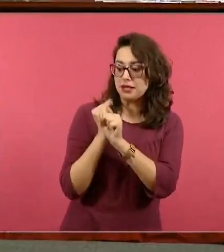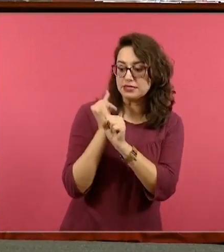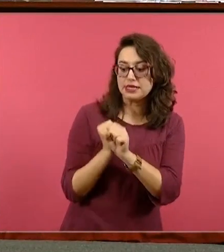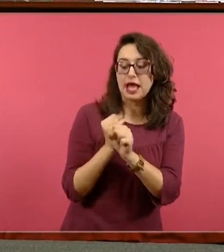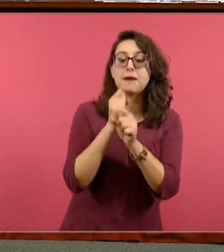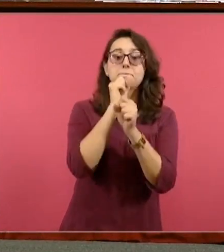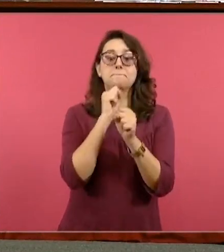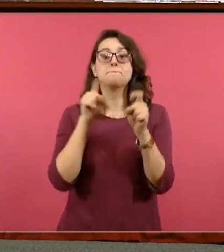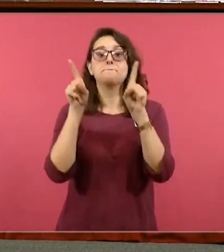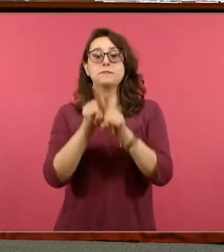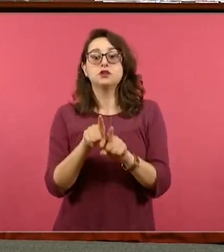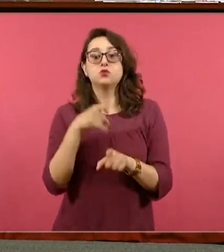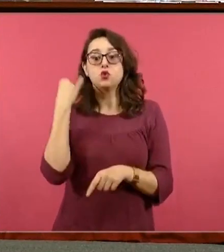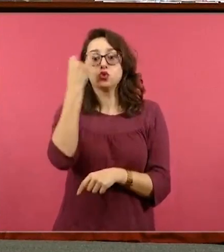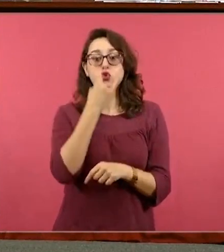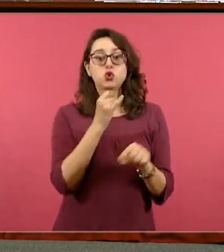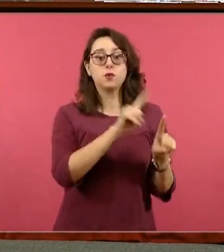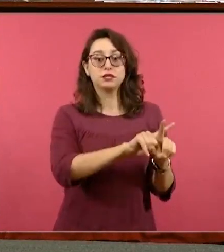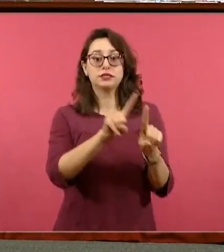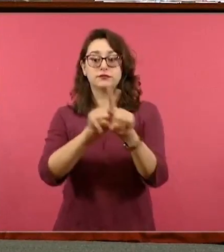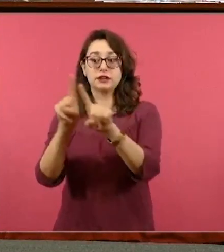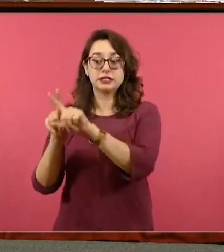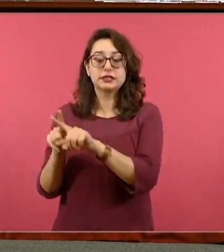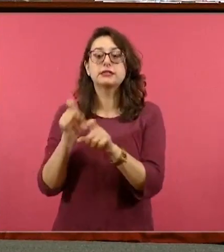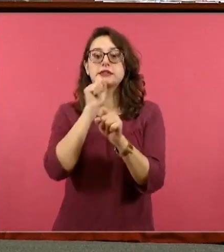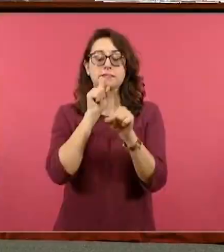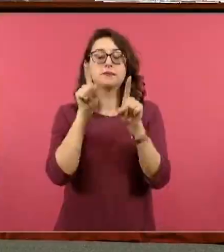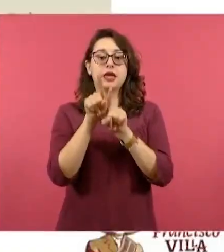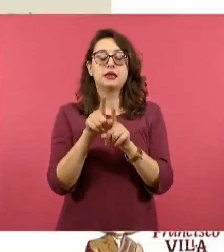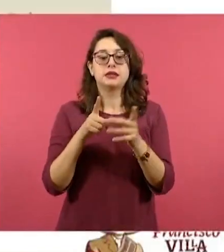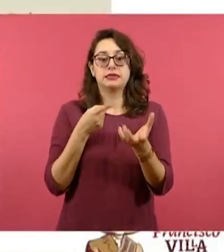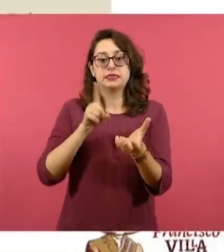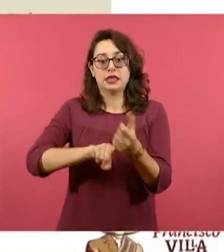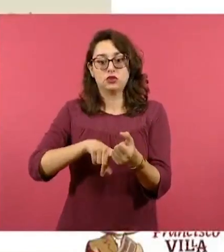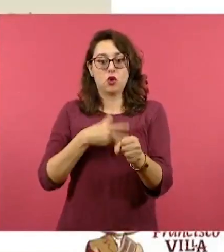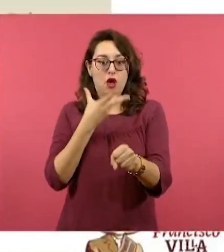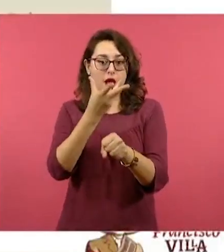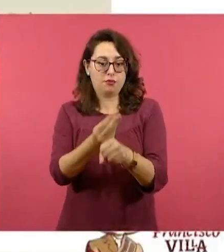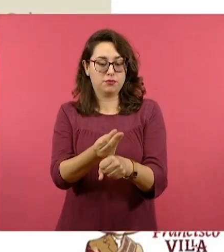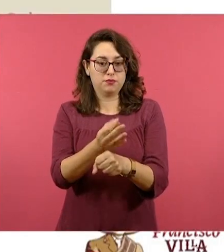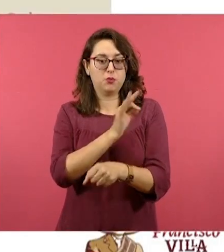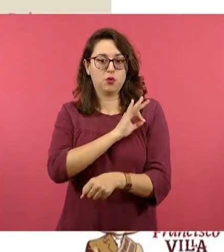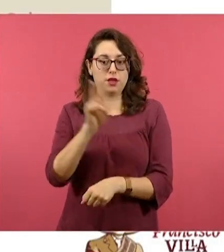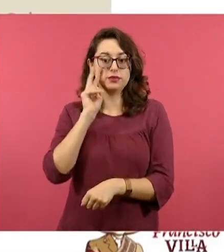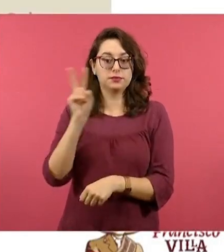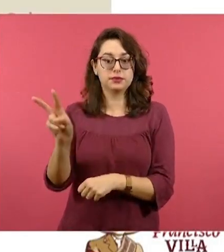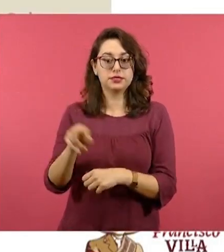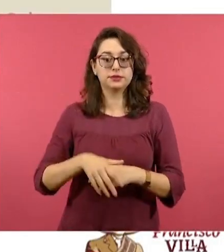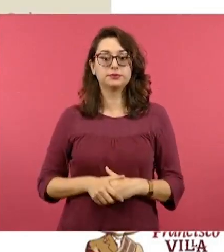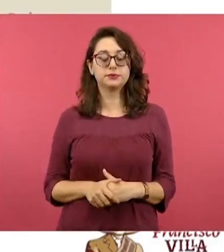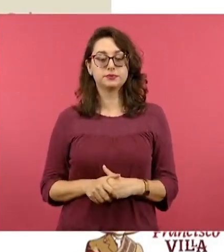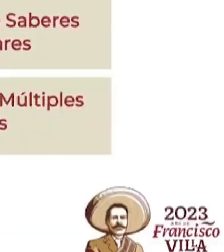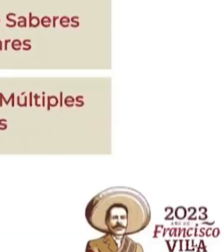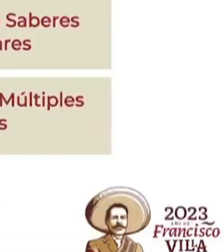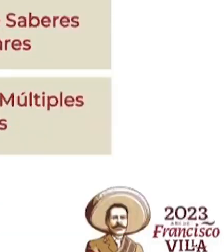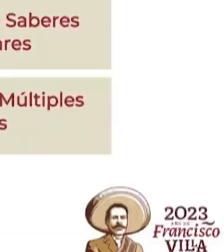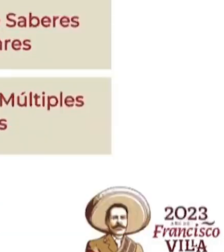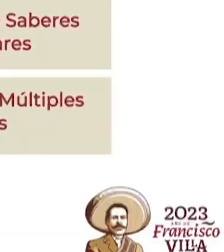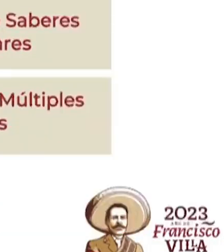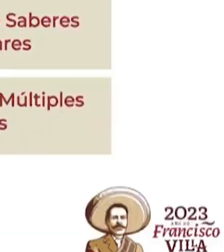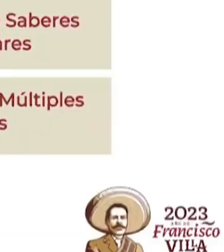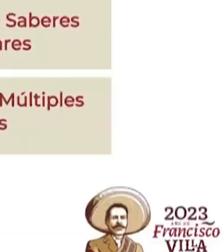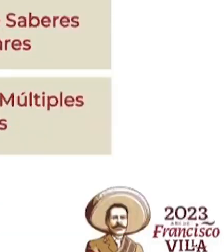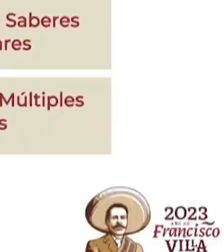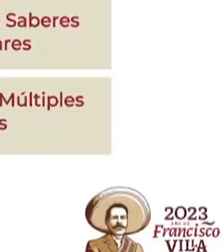que es un material también complementario. Finalmente, ya con toda la información que tiene, se busca que se haga la producción y la